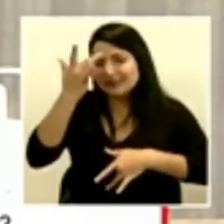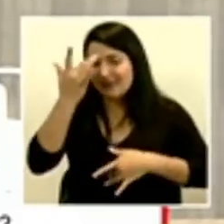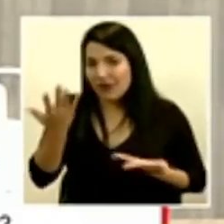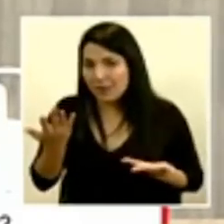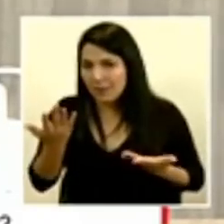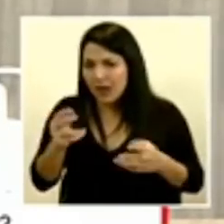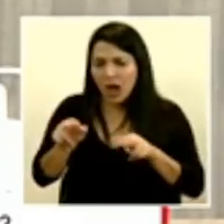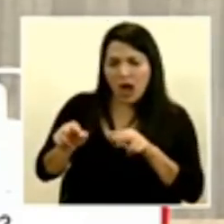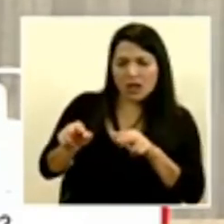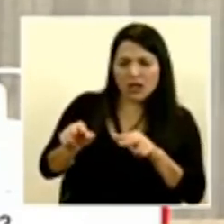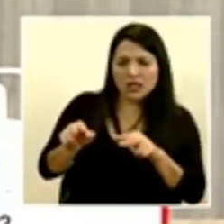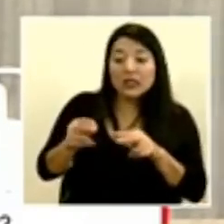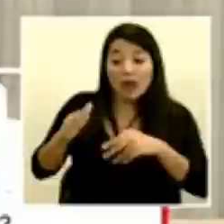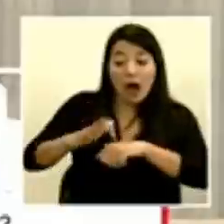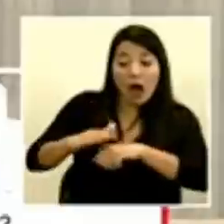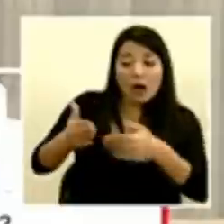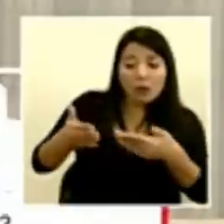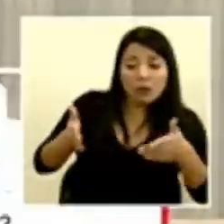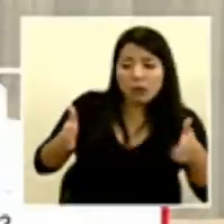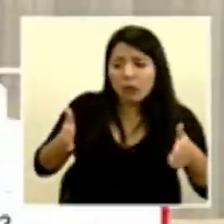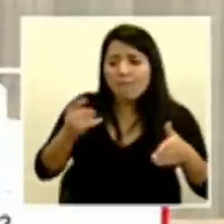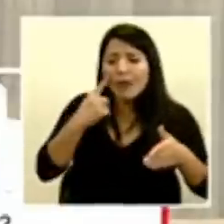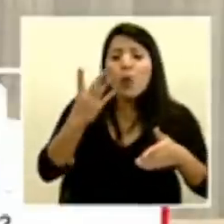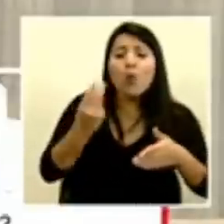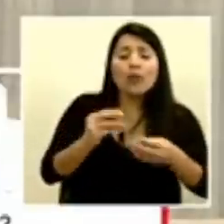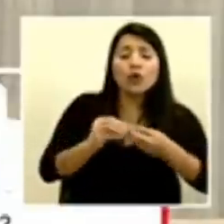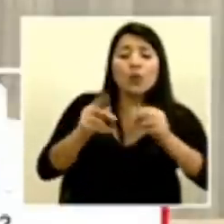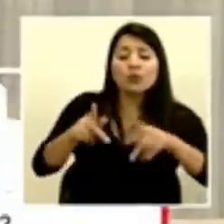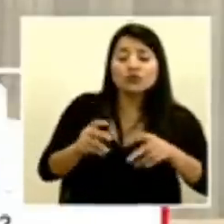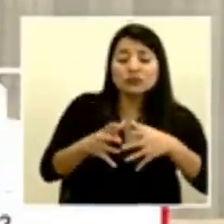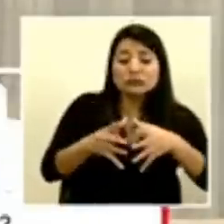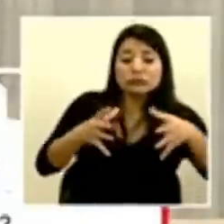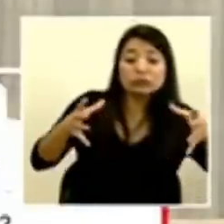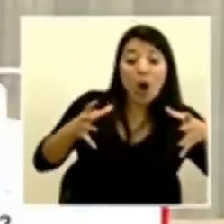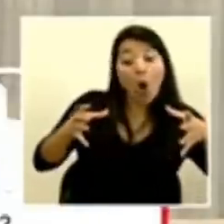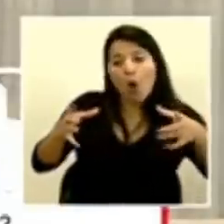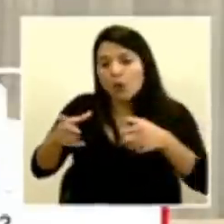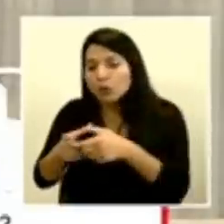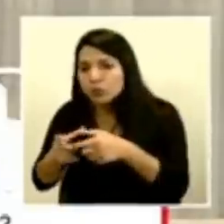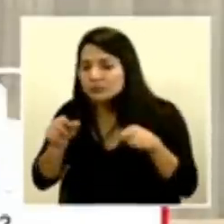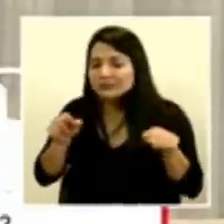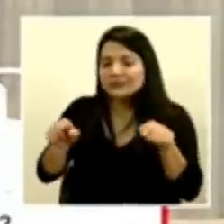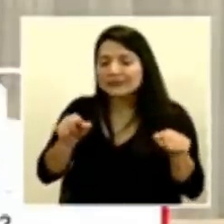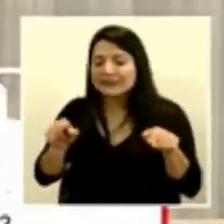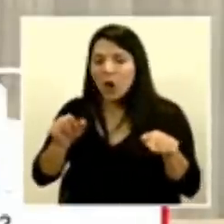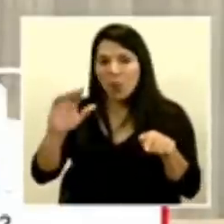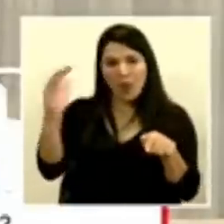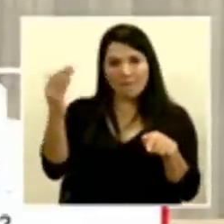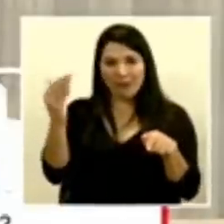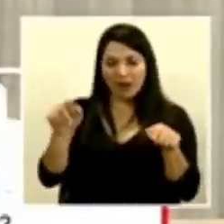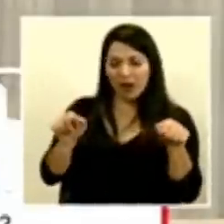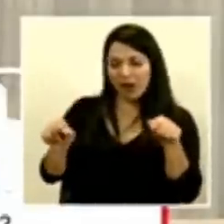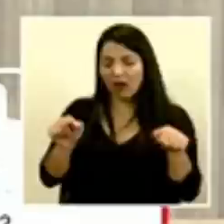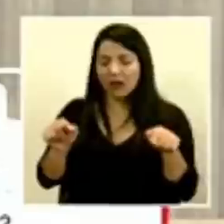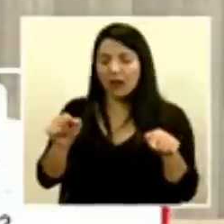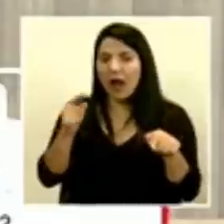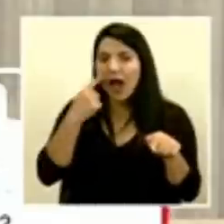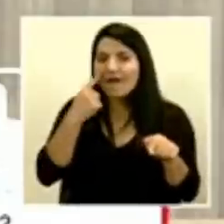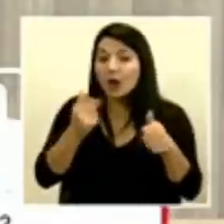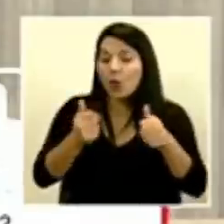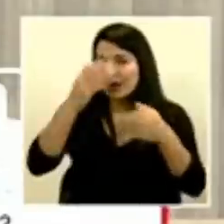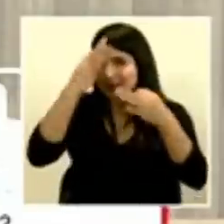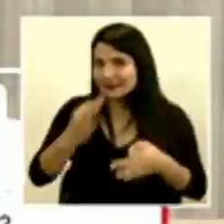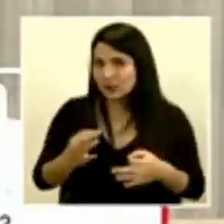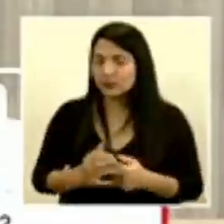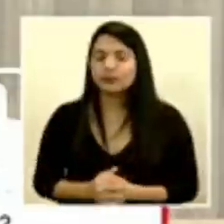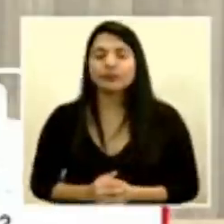se refleja en una imagen bonita o si lo que estamos haciendo se refleja en una imagen fea que entonces tenemos que modificar todo lo que estamos haciendo otra